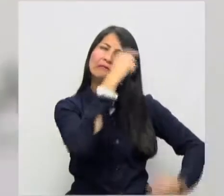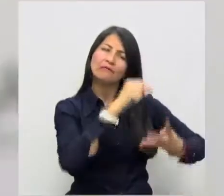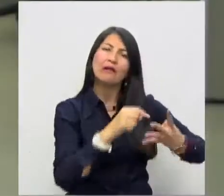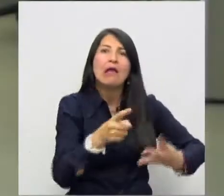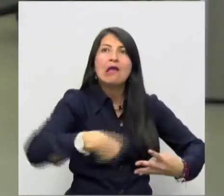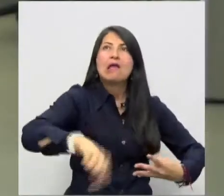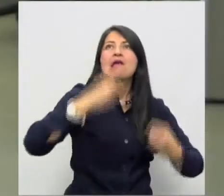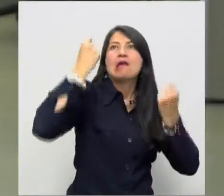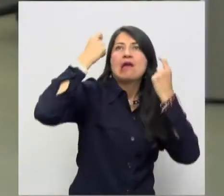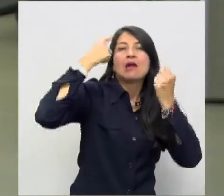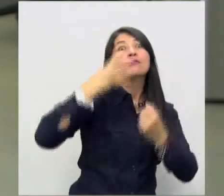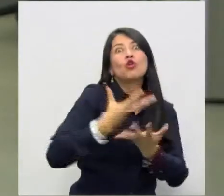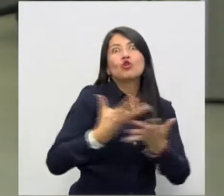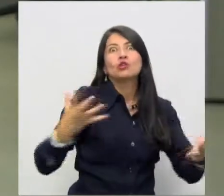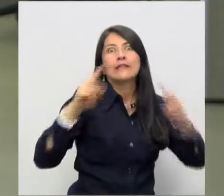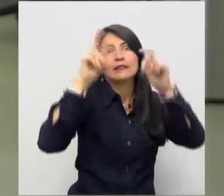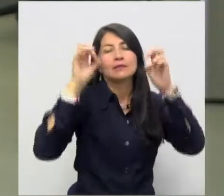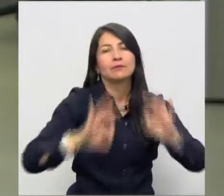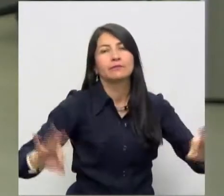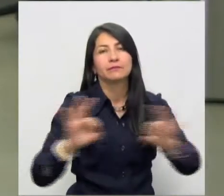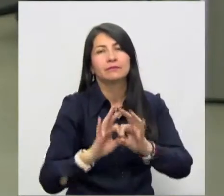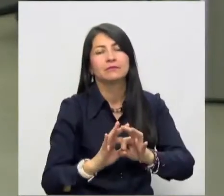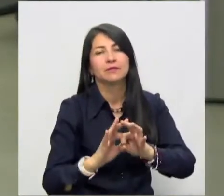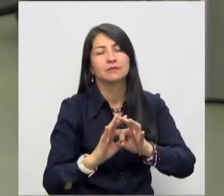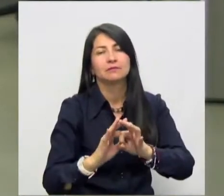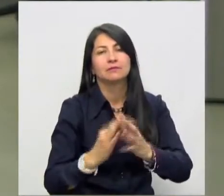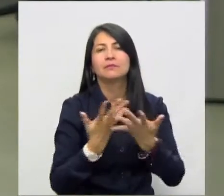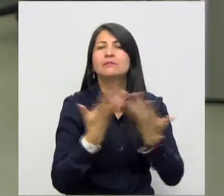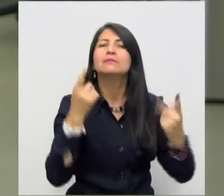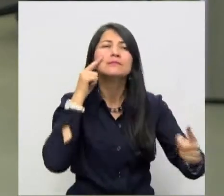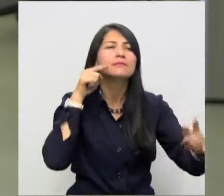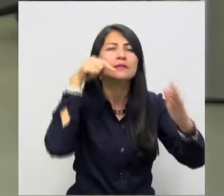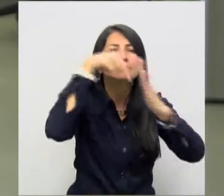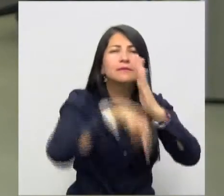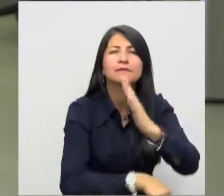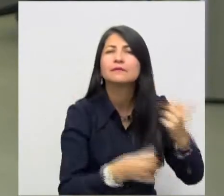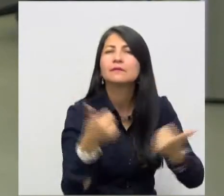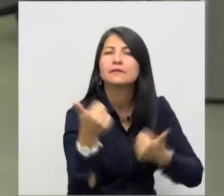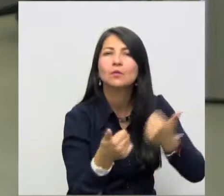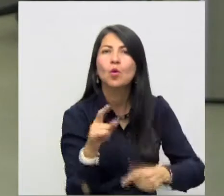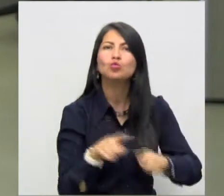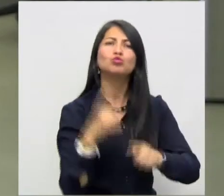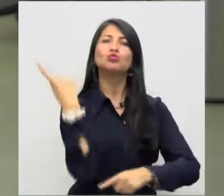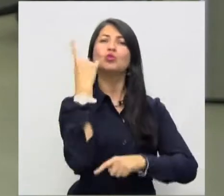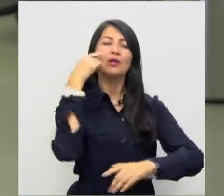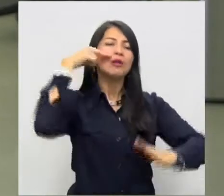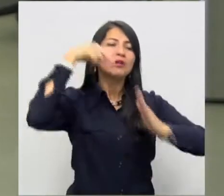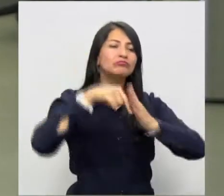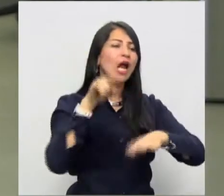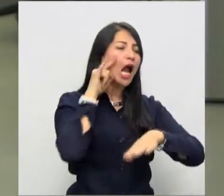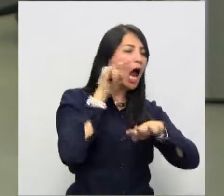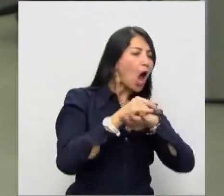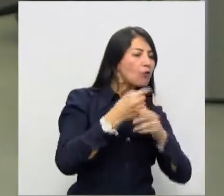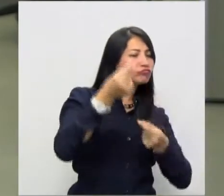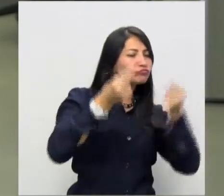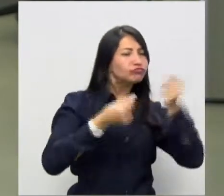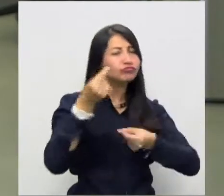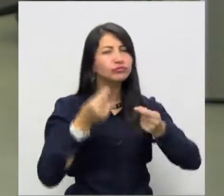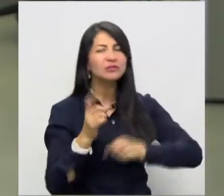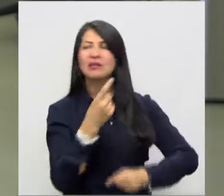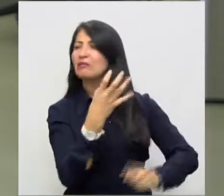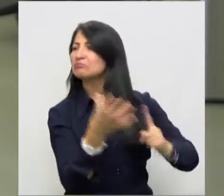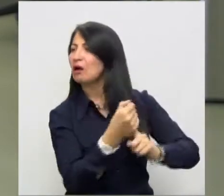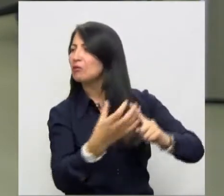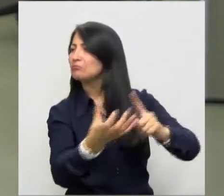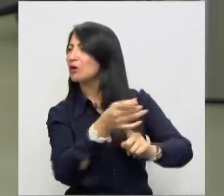nosotros. Pero se va más allá del hallazgo, se va más allá del ejercicio auditor y más allá de se encontraron